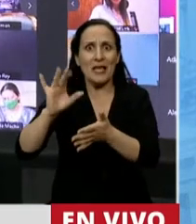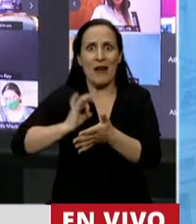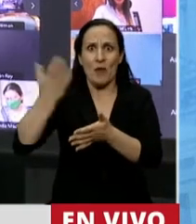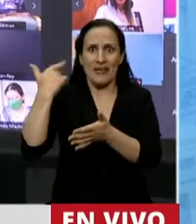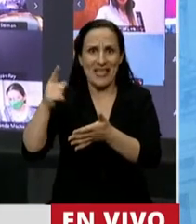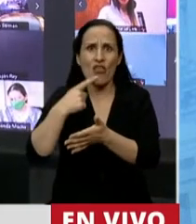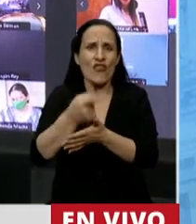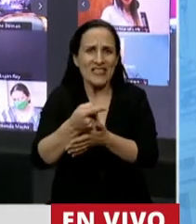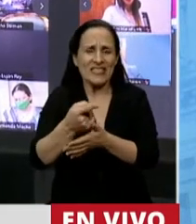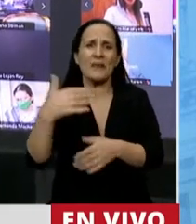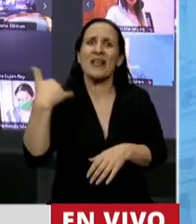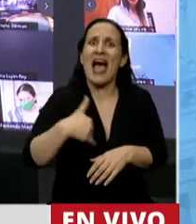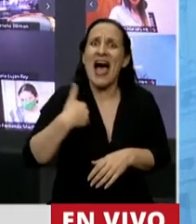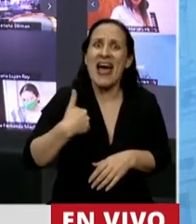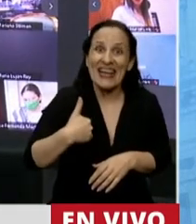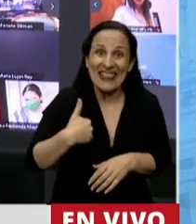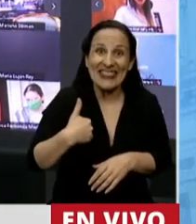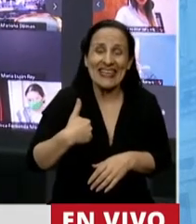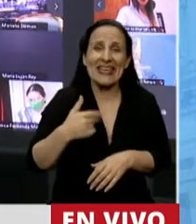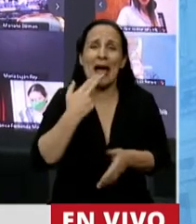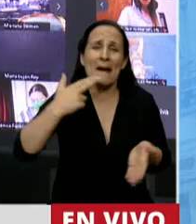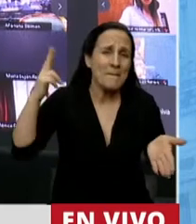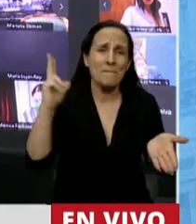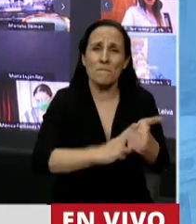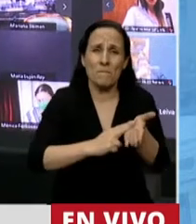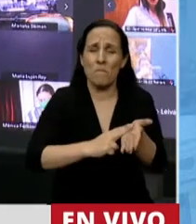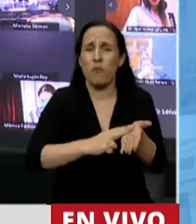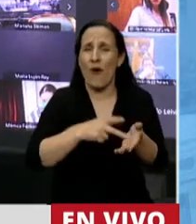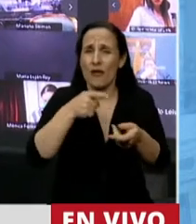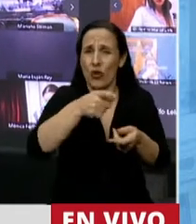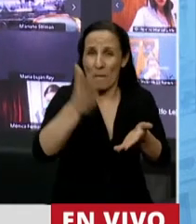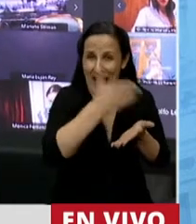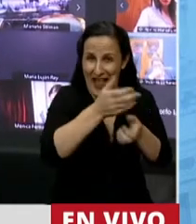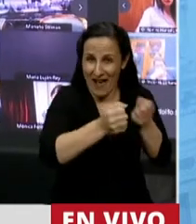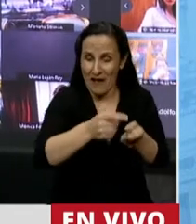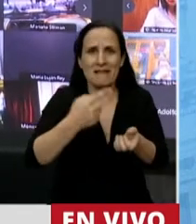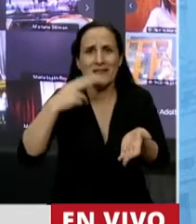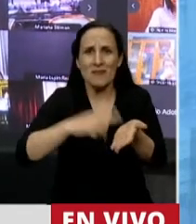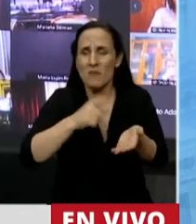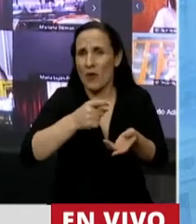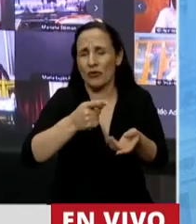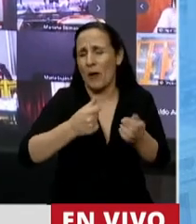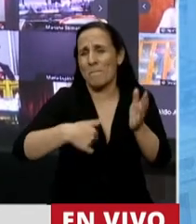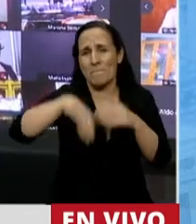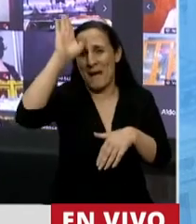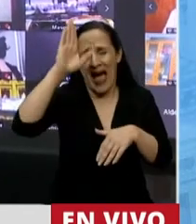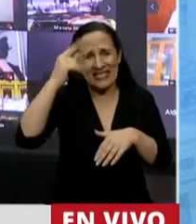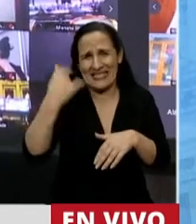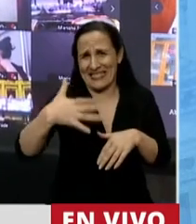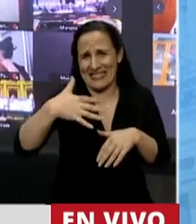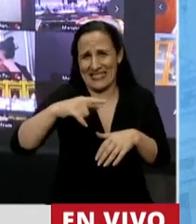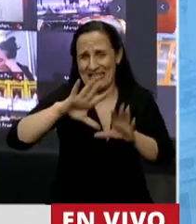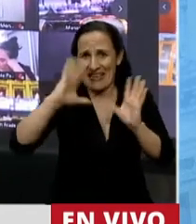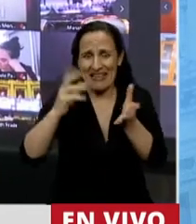del 2019. Argentina, la presión impositiva a la producción es por amplio margen la mayor entre todas las